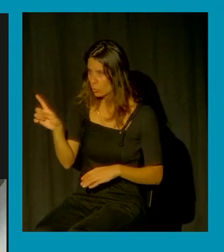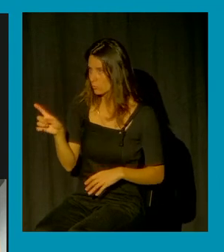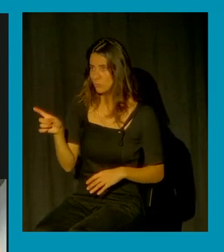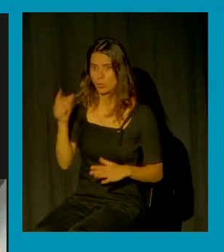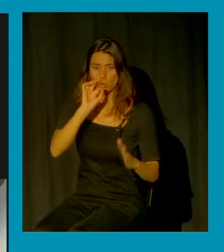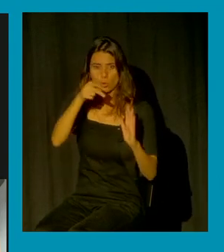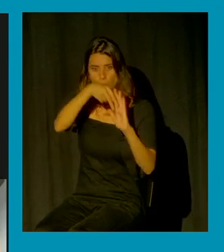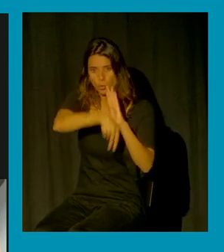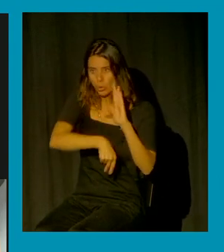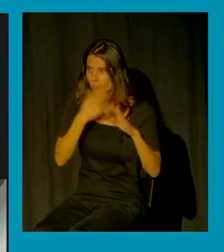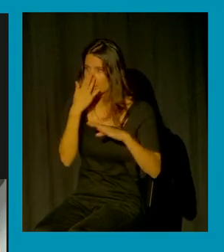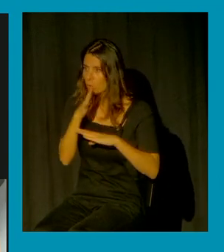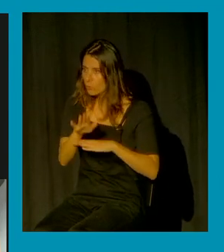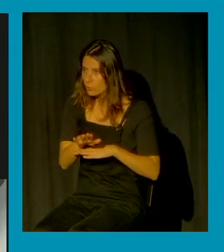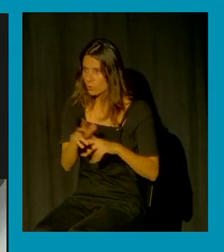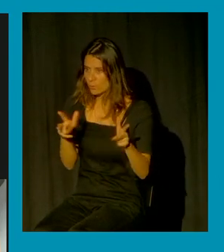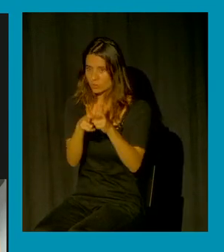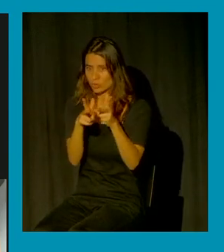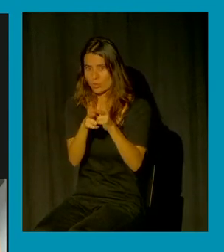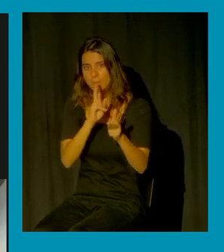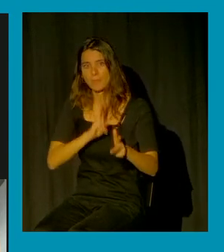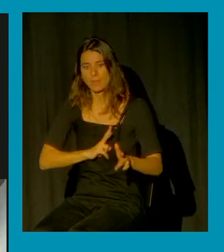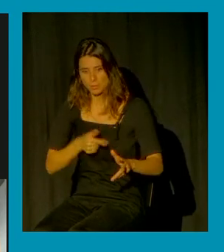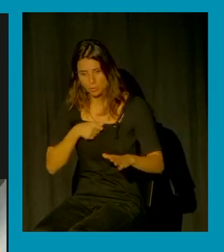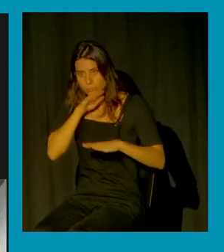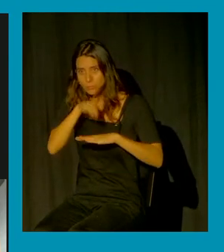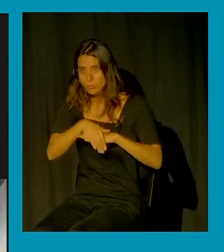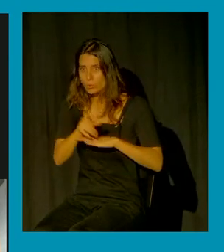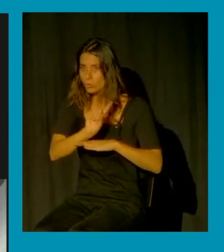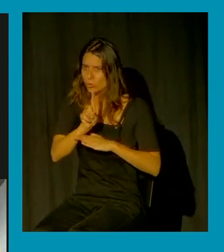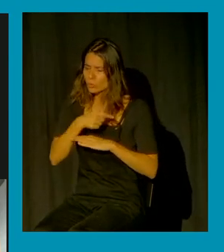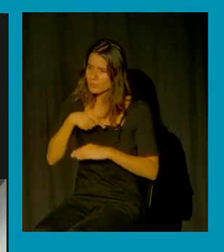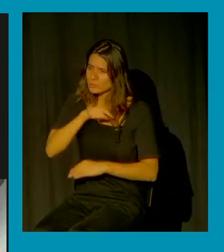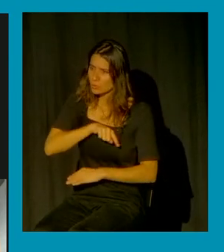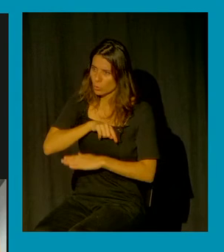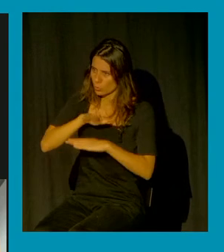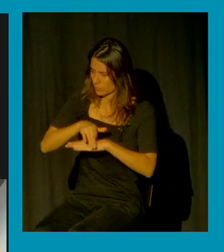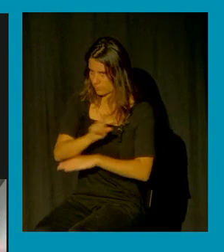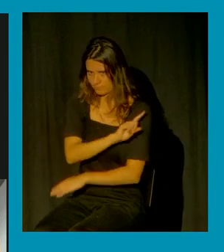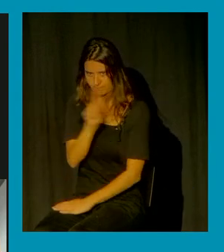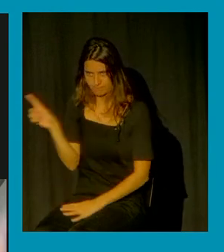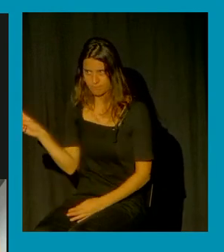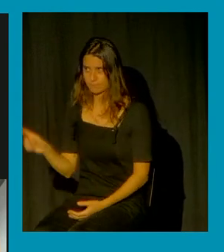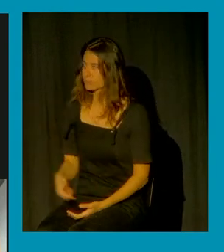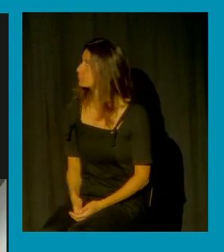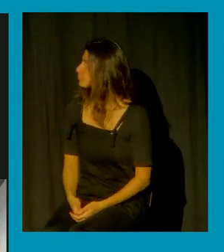comportamiento que el conjunto social te han dicho que tienes que seguir ¿no? por lo tanto